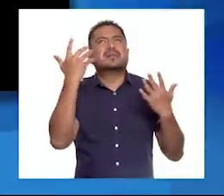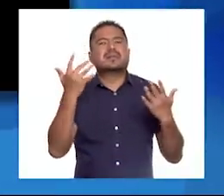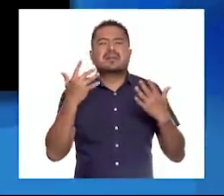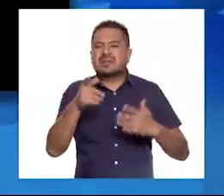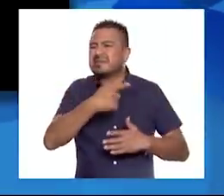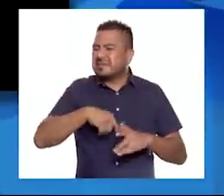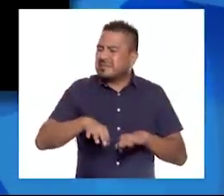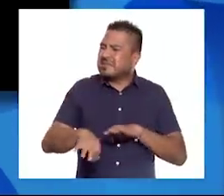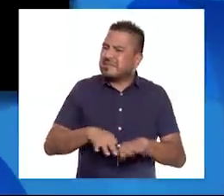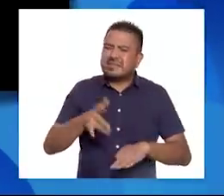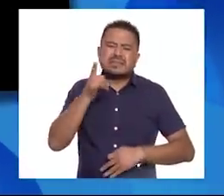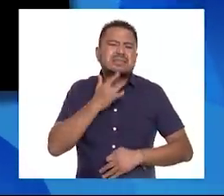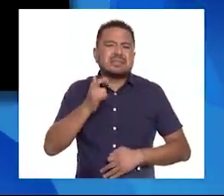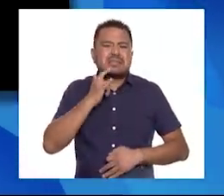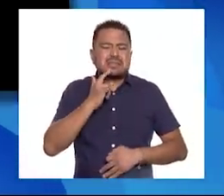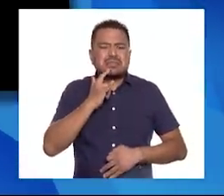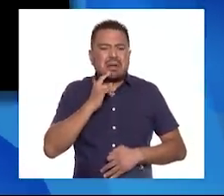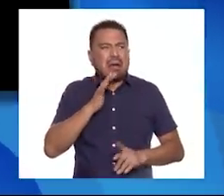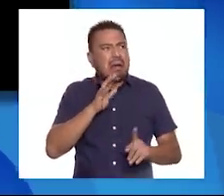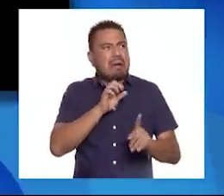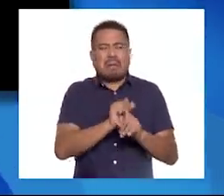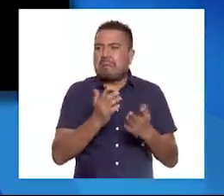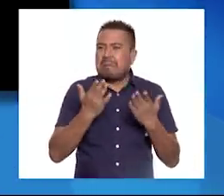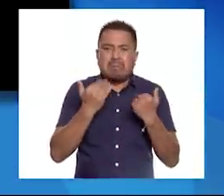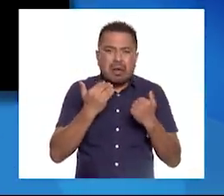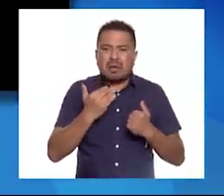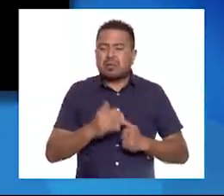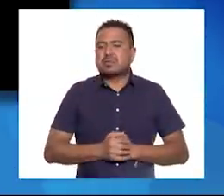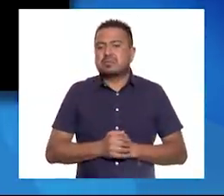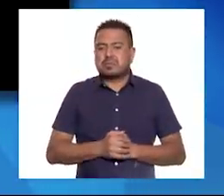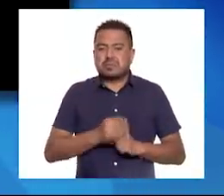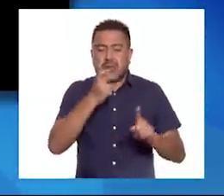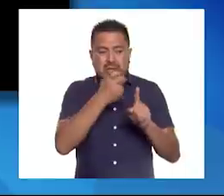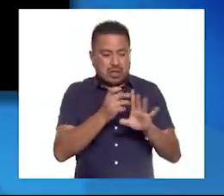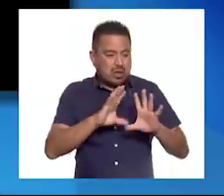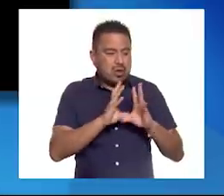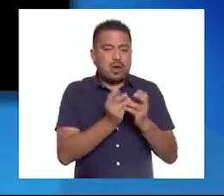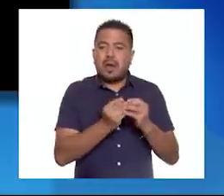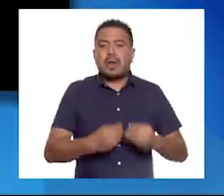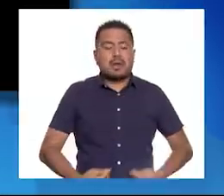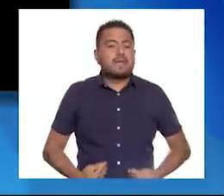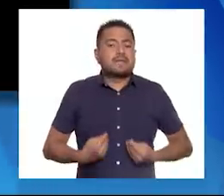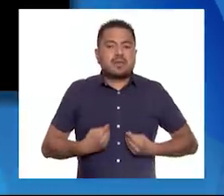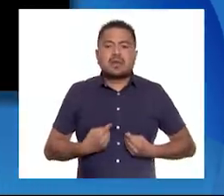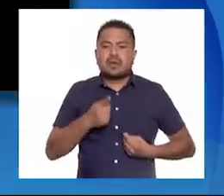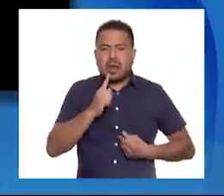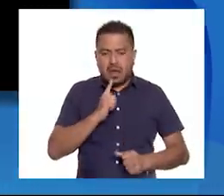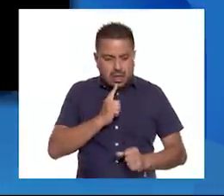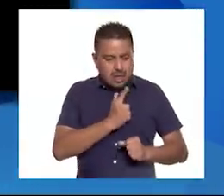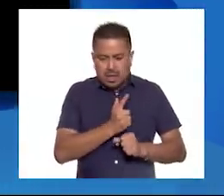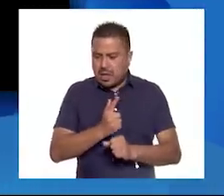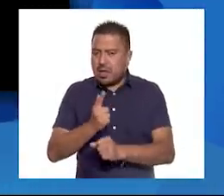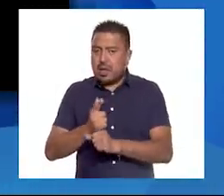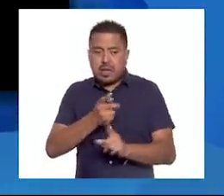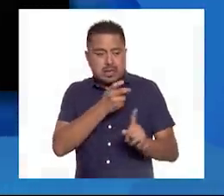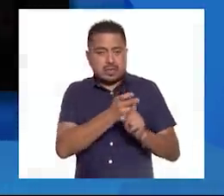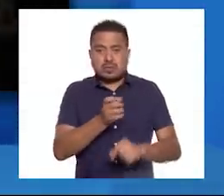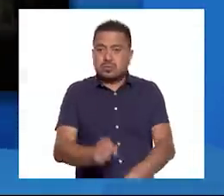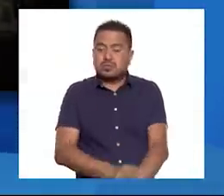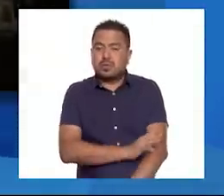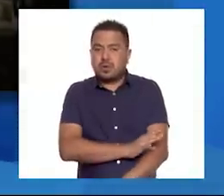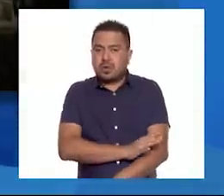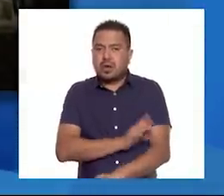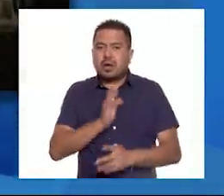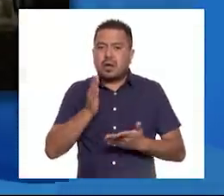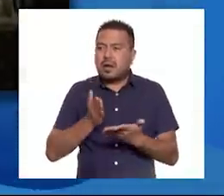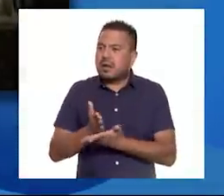que hemos trabajado no se da. La frustración es parte de la vida y te das cuenta que esta emoción te